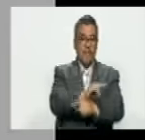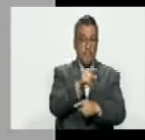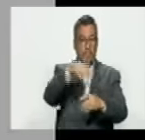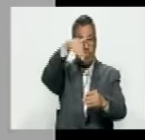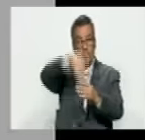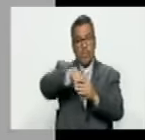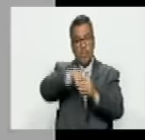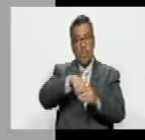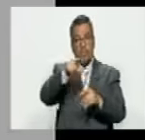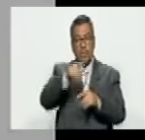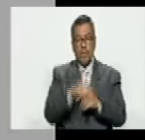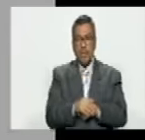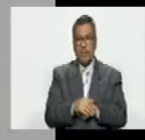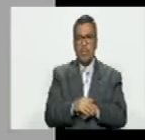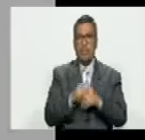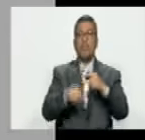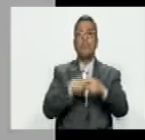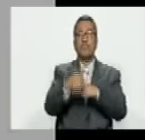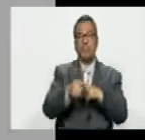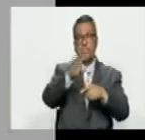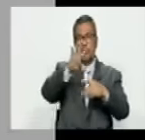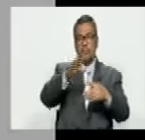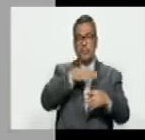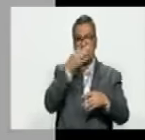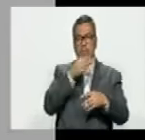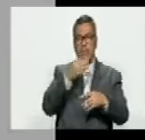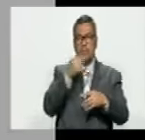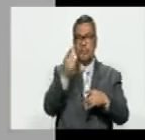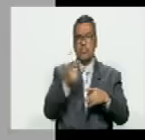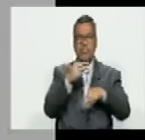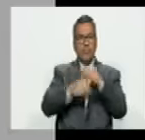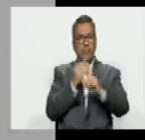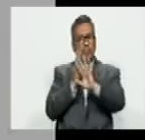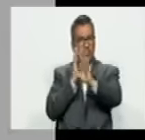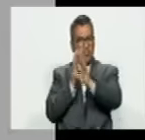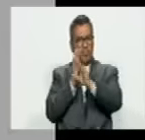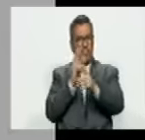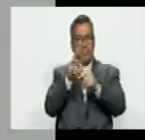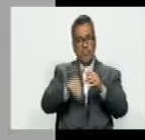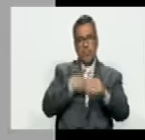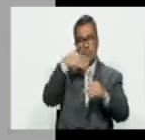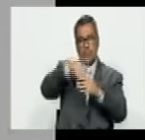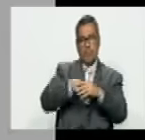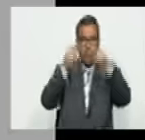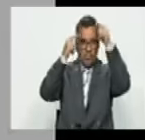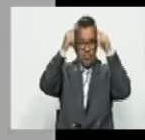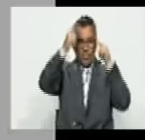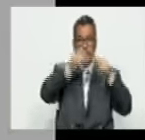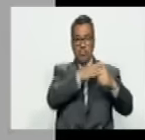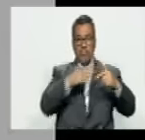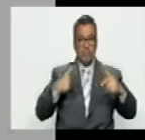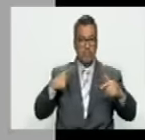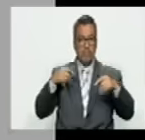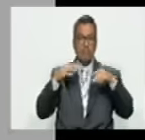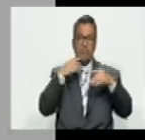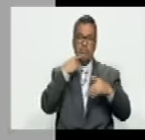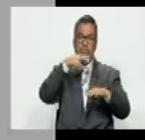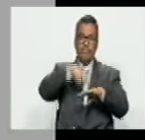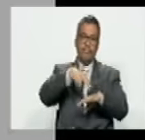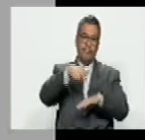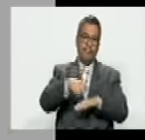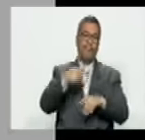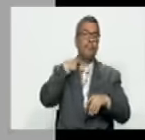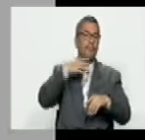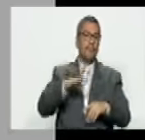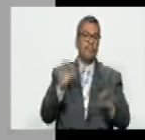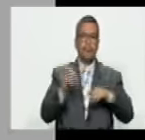votantes que todavía después de las 4 de la tarde estaban todavía haciendo cola para votar por Chávez pero ellos querían desestimularlo entonces si Chávez